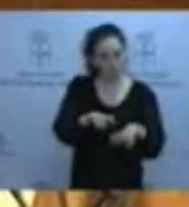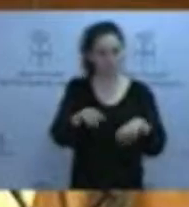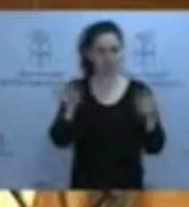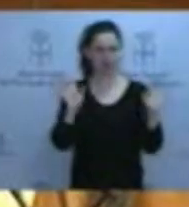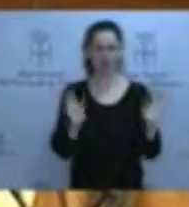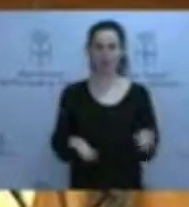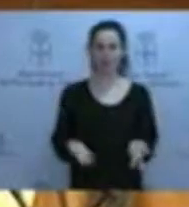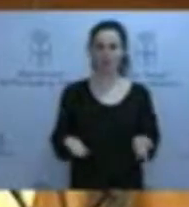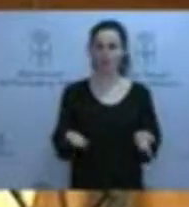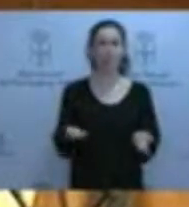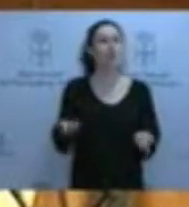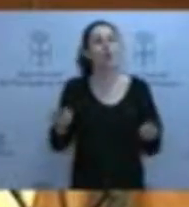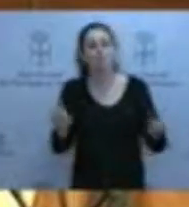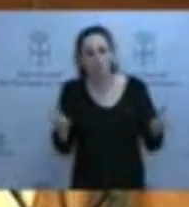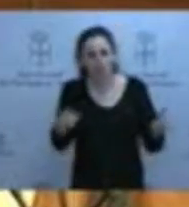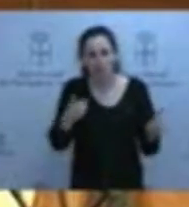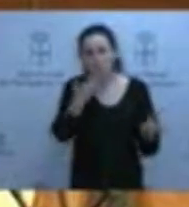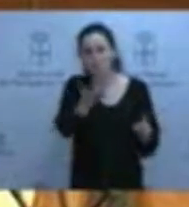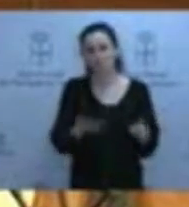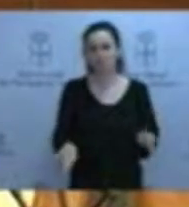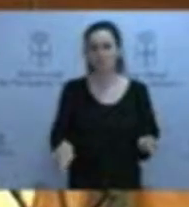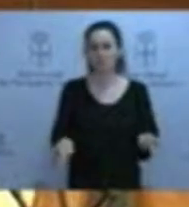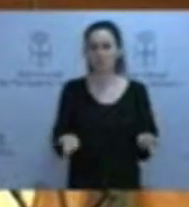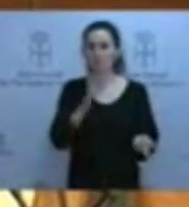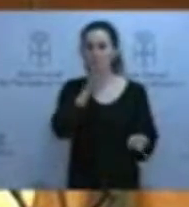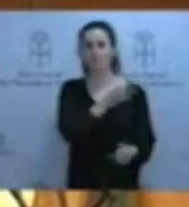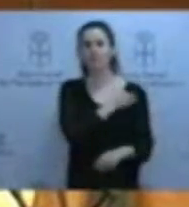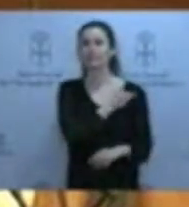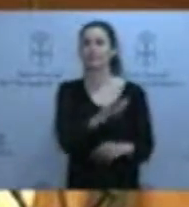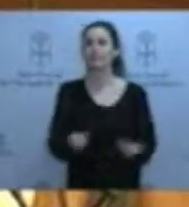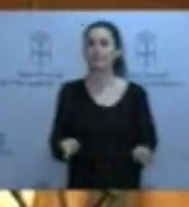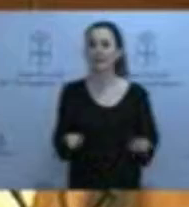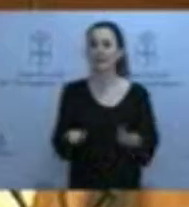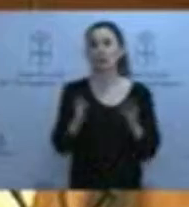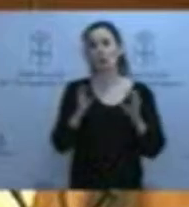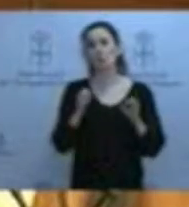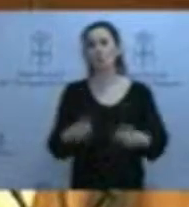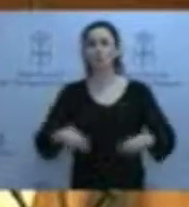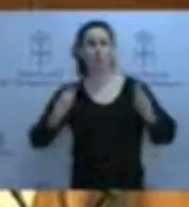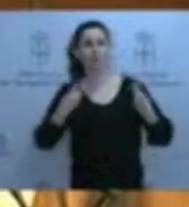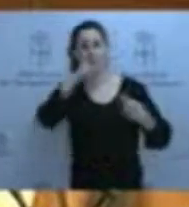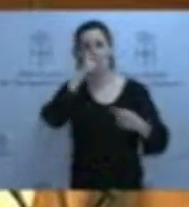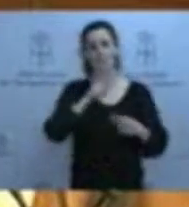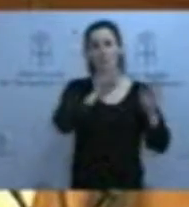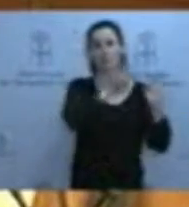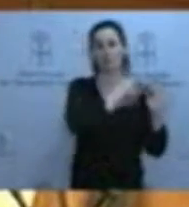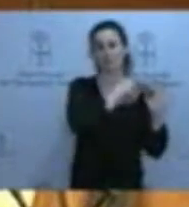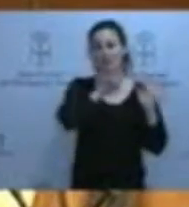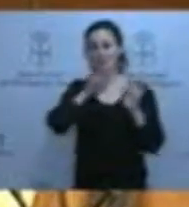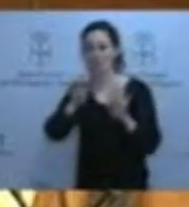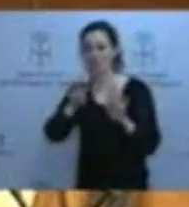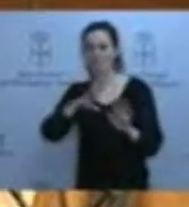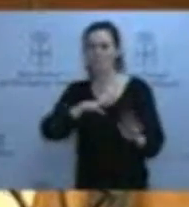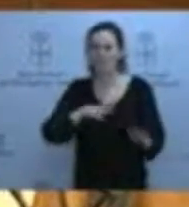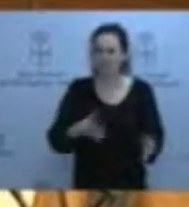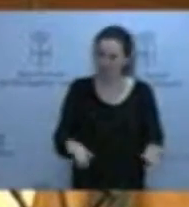Yo, no, no, se lo digo claramente porque me hace usted unas preguntas sobre si hubo una autorización del año 89. Mire, yo no sé